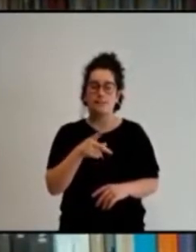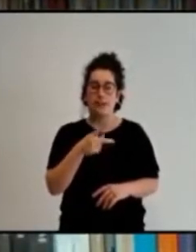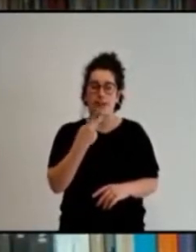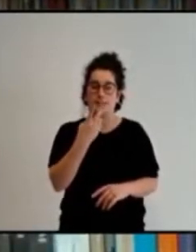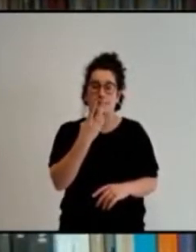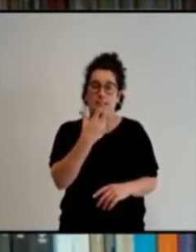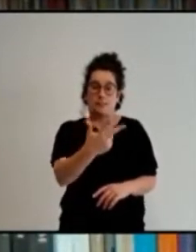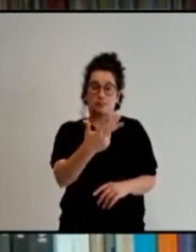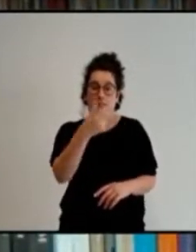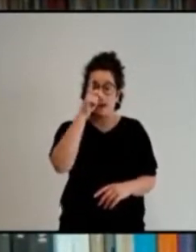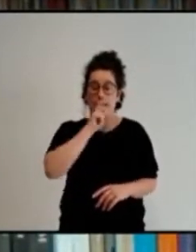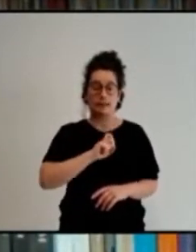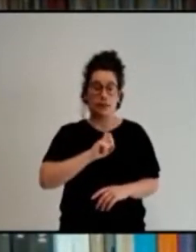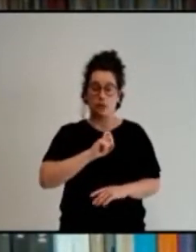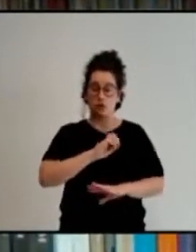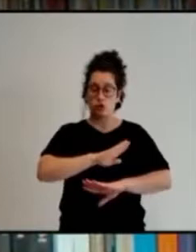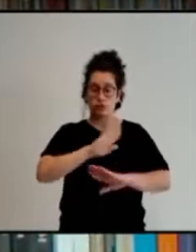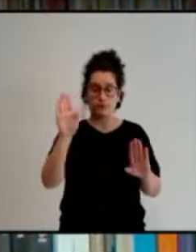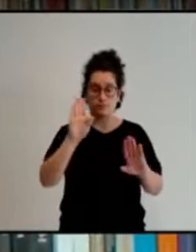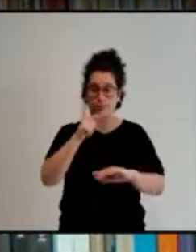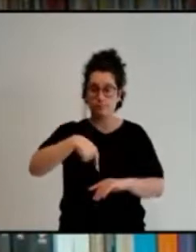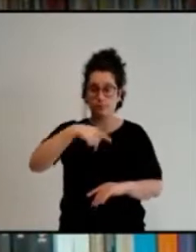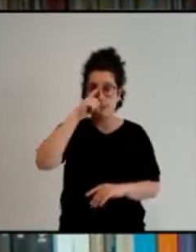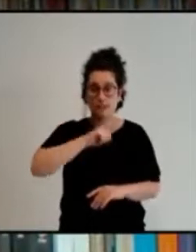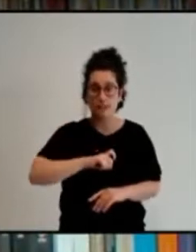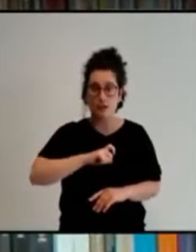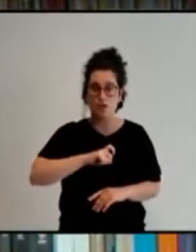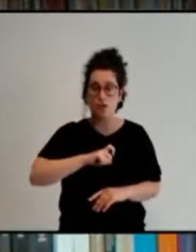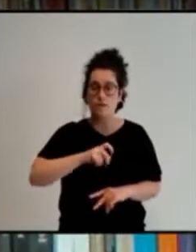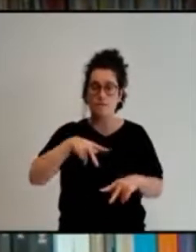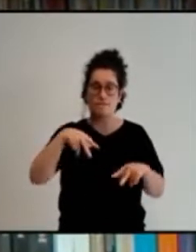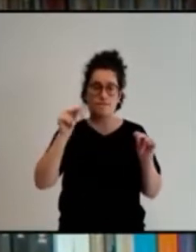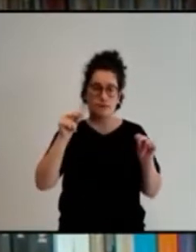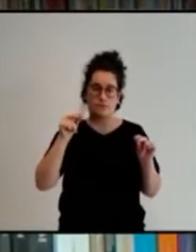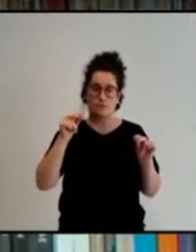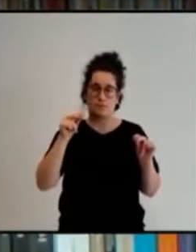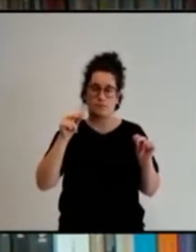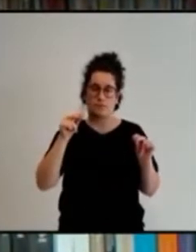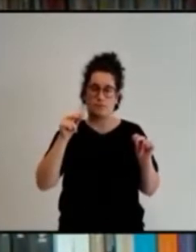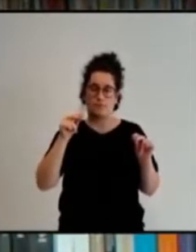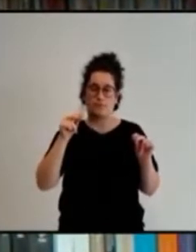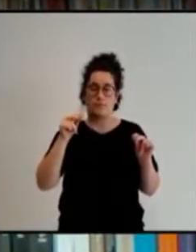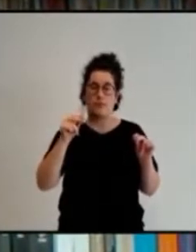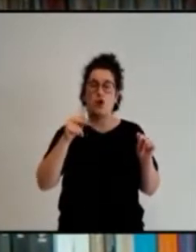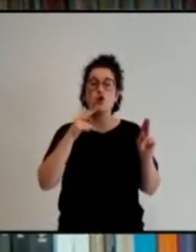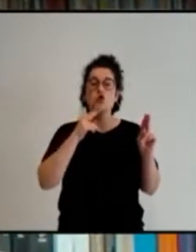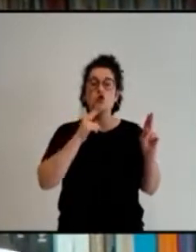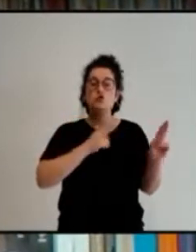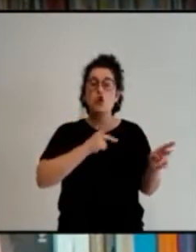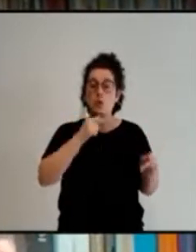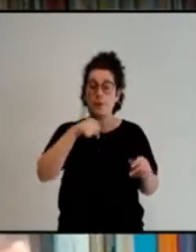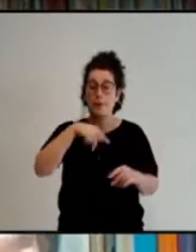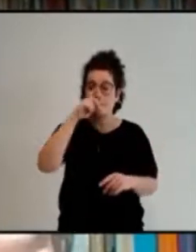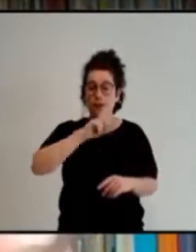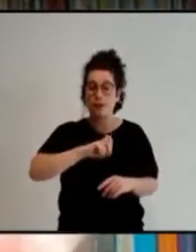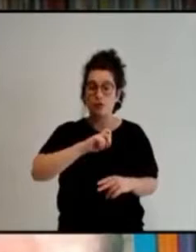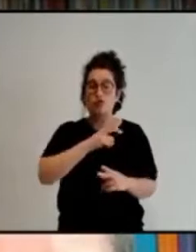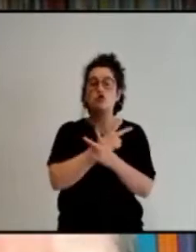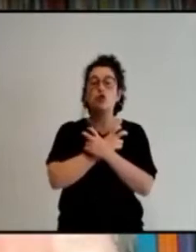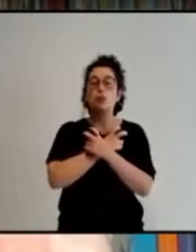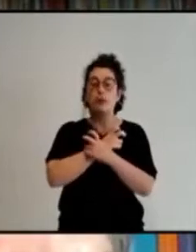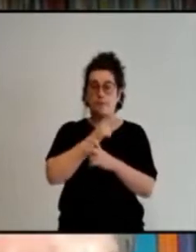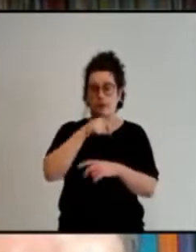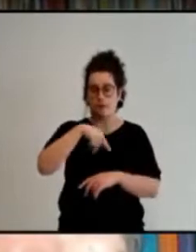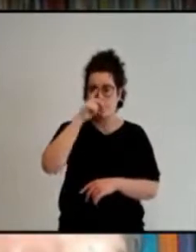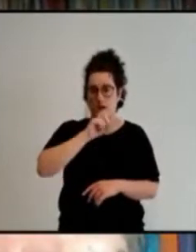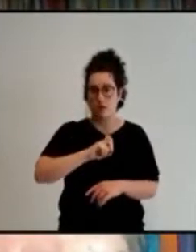se termina este año. En noviembre de este año nos entregarán el informe final en el cual, y